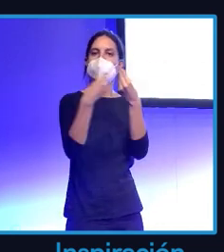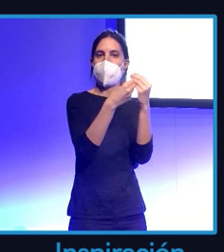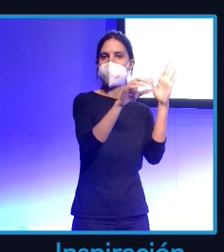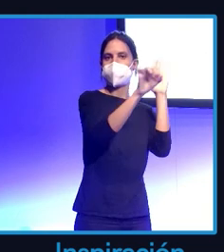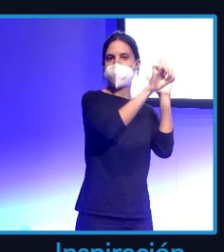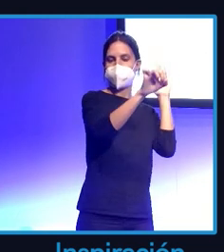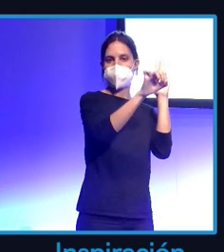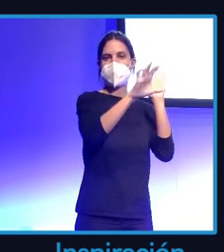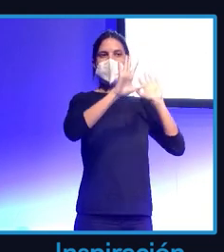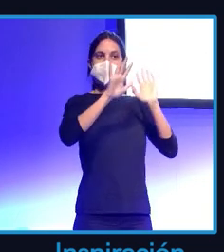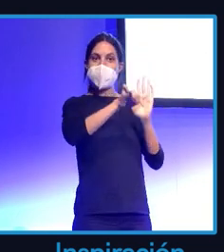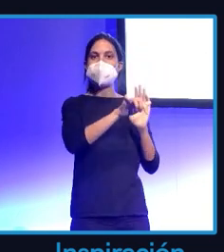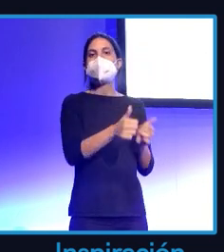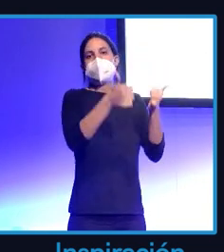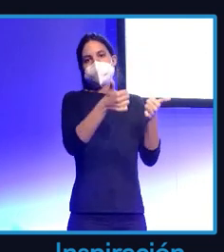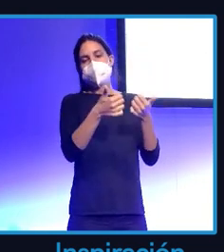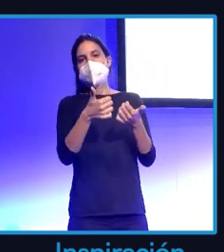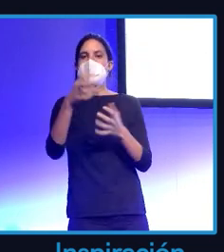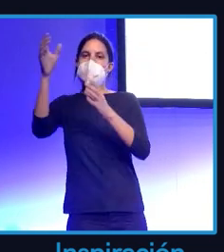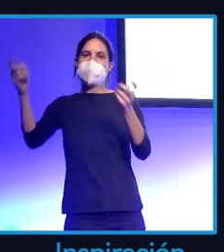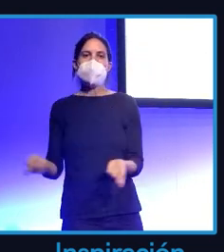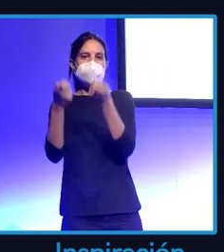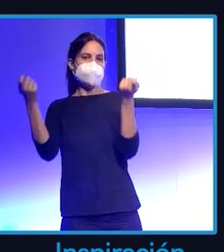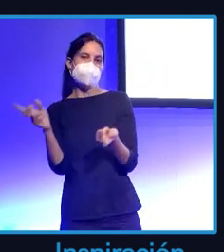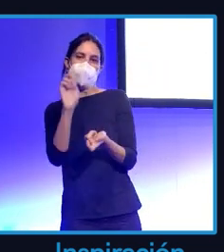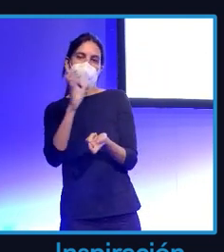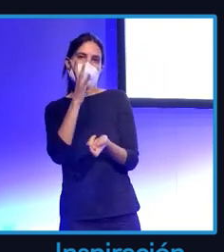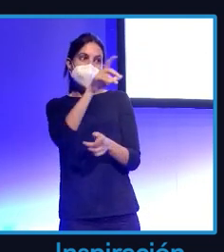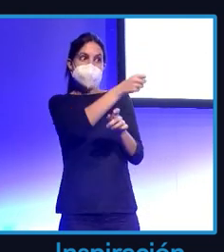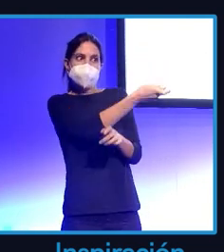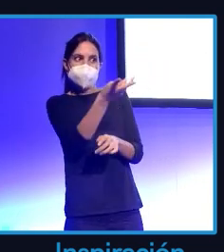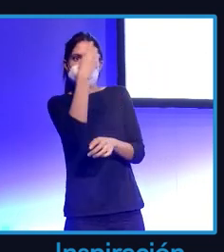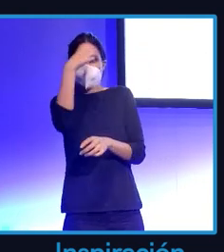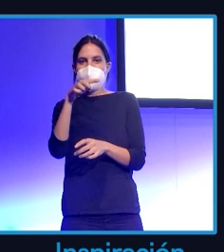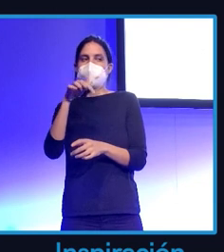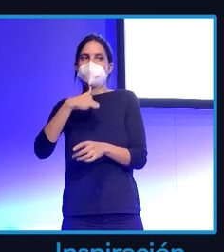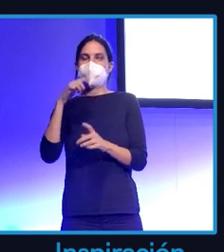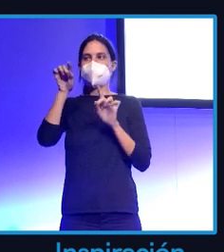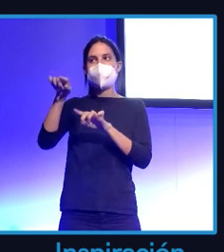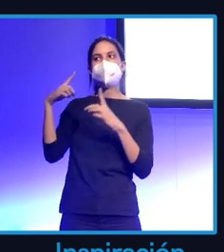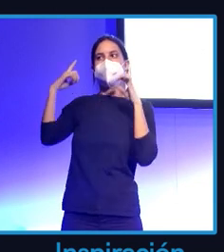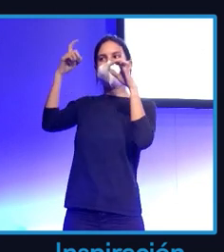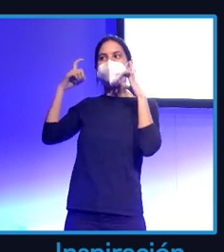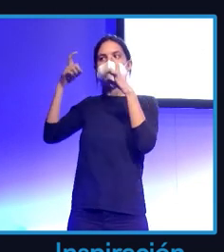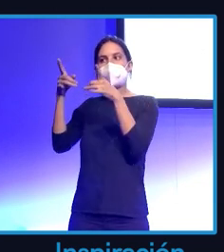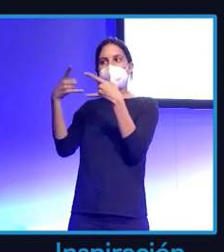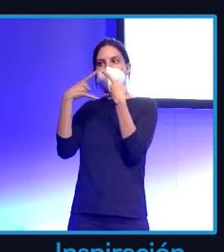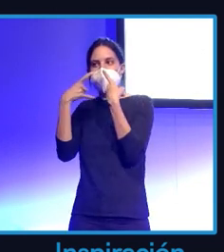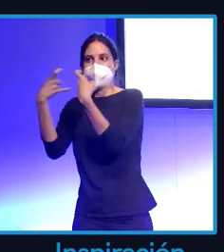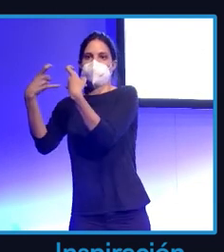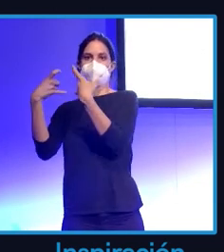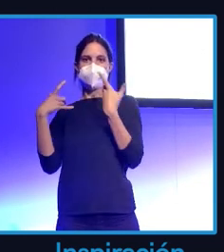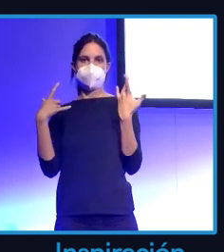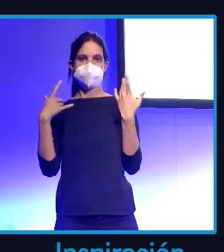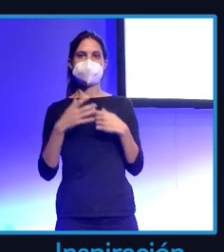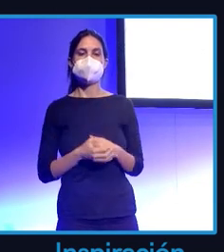post-publicitarios. ¿Por qué? Porque la gente sabe que le estás vendiendo publicidad y que se la estás colando. Entonces, volvamos y